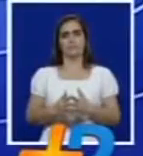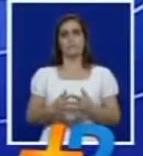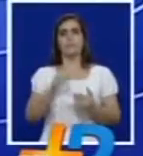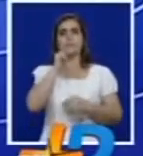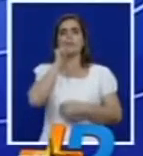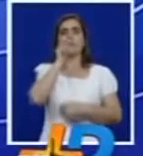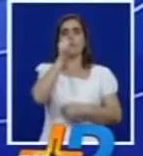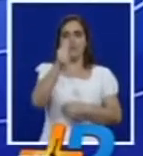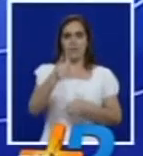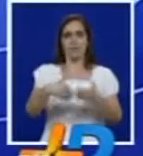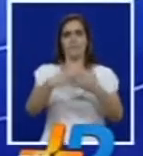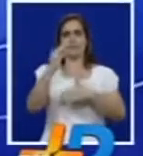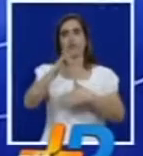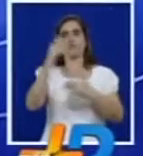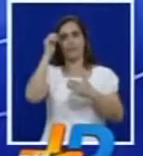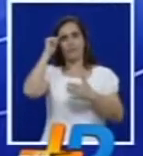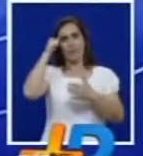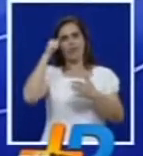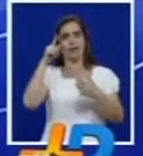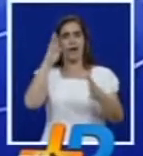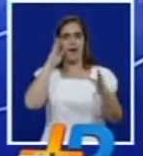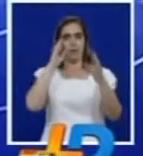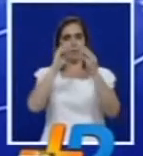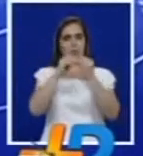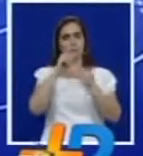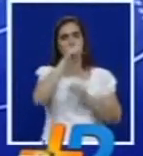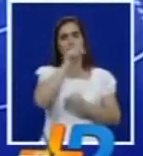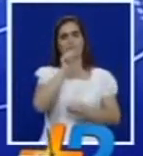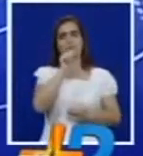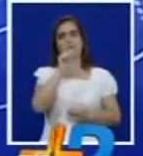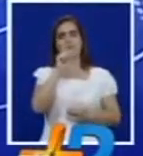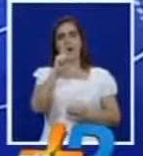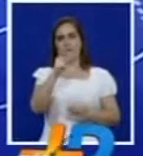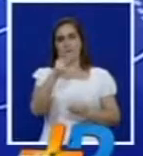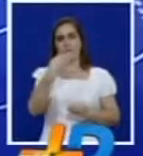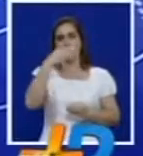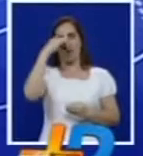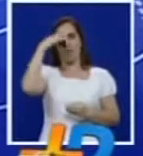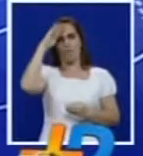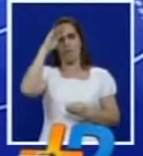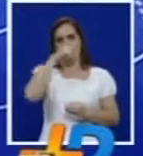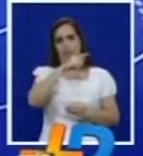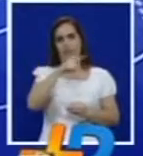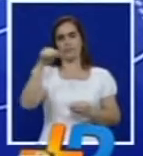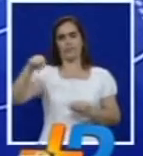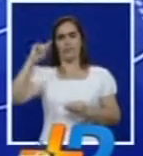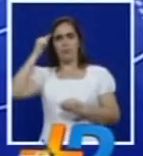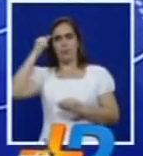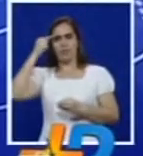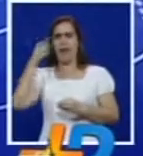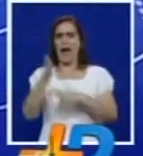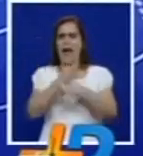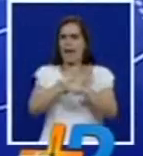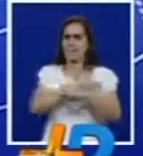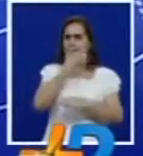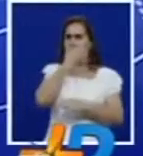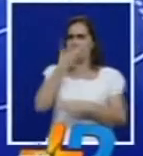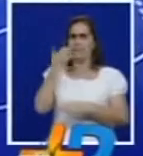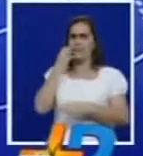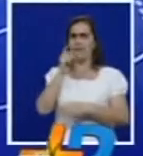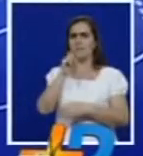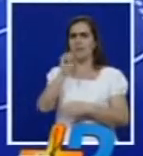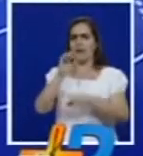Mañana se reanudarán las negociaciones entre el gobierno y las FARC que se cumplen en La Habana tras la pausa solicitada por los representantes de esa guerrilla.